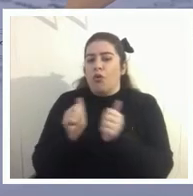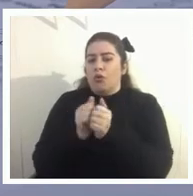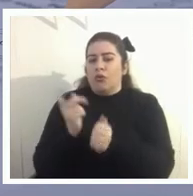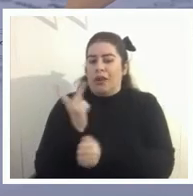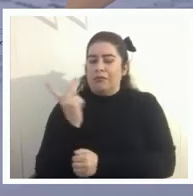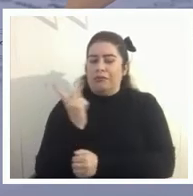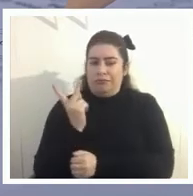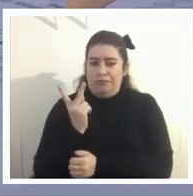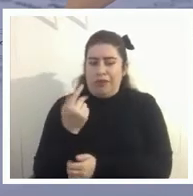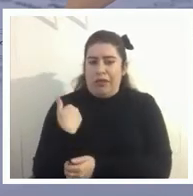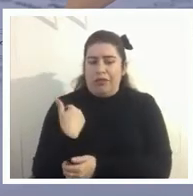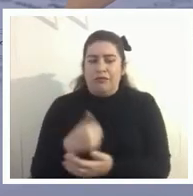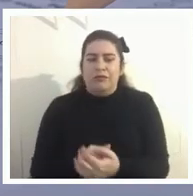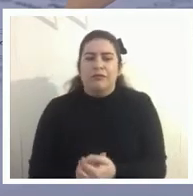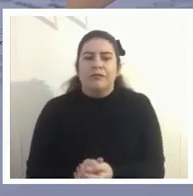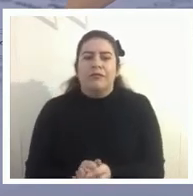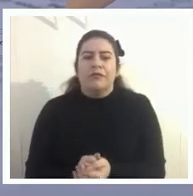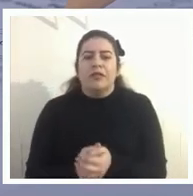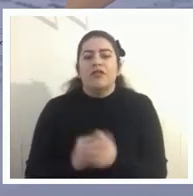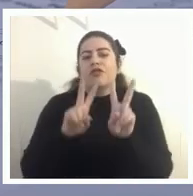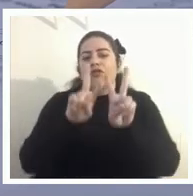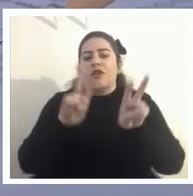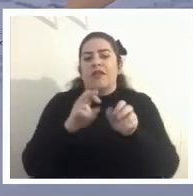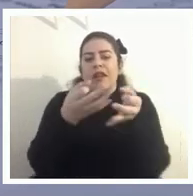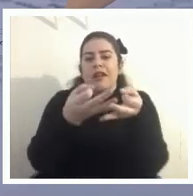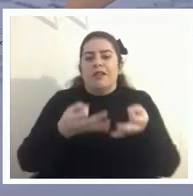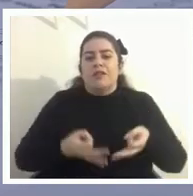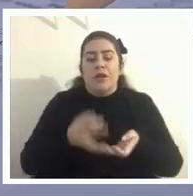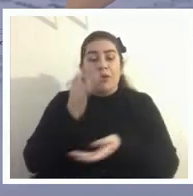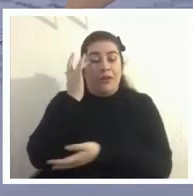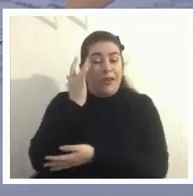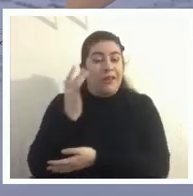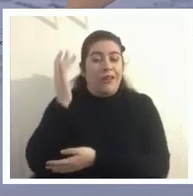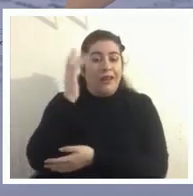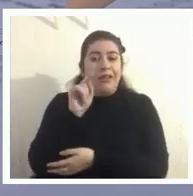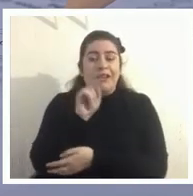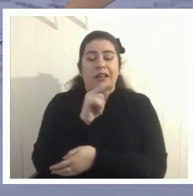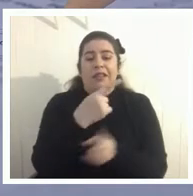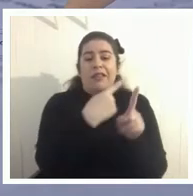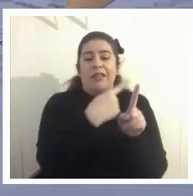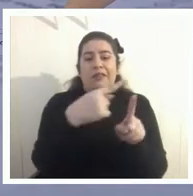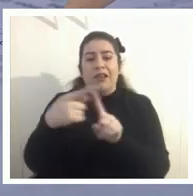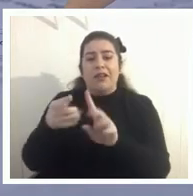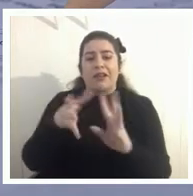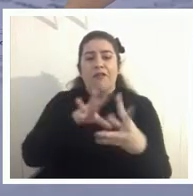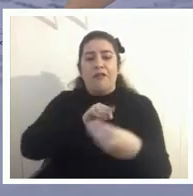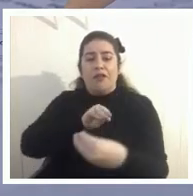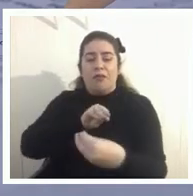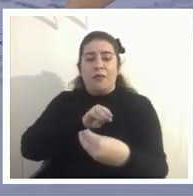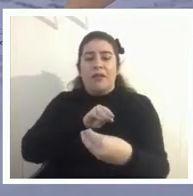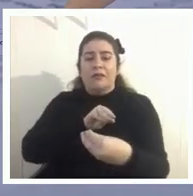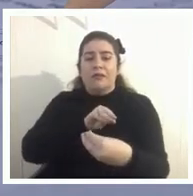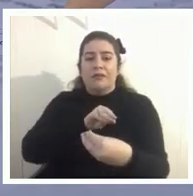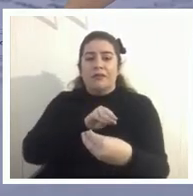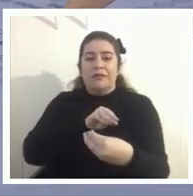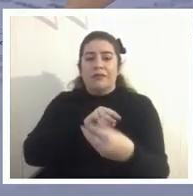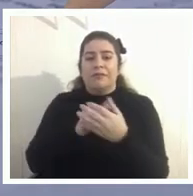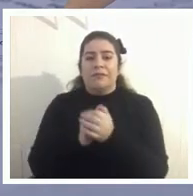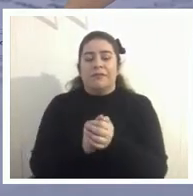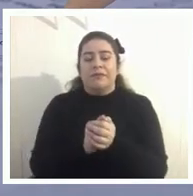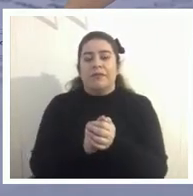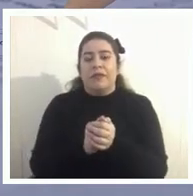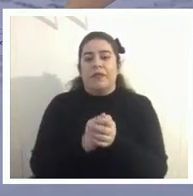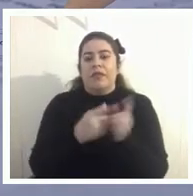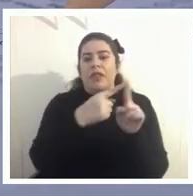hablando justamente de rendición de cuentas inteligentes y formas diferentes y por supuesto tomando en cuenta distintos